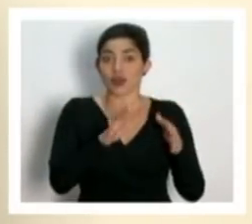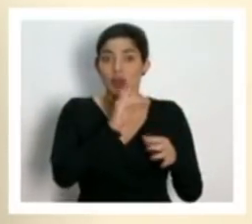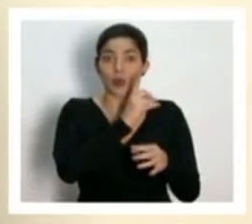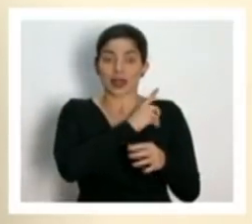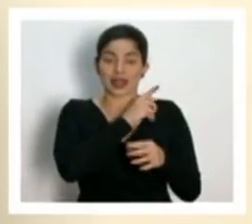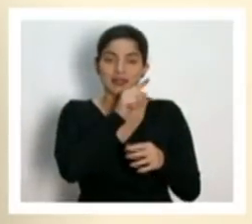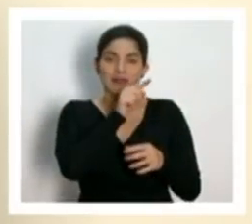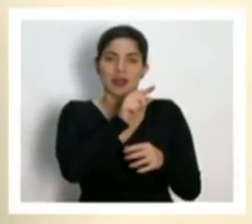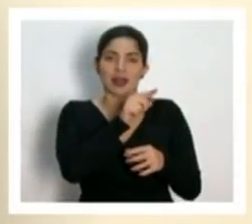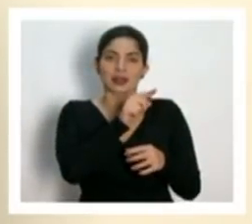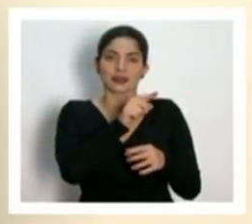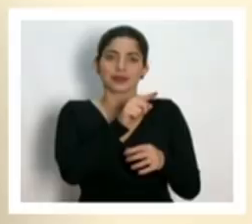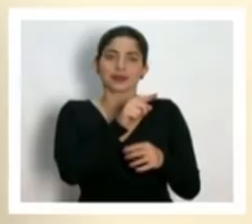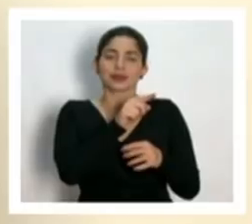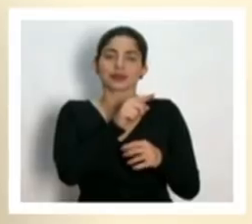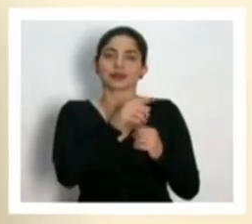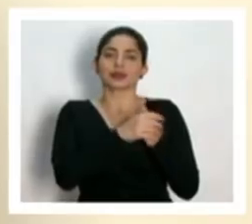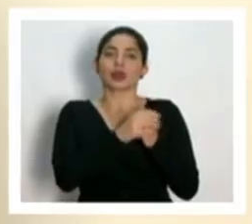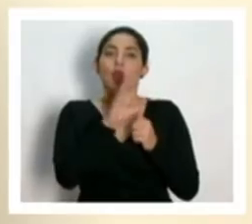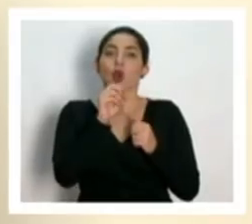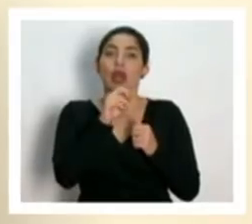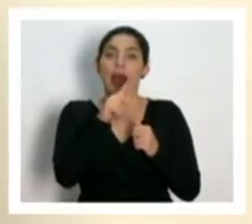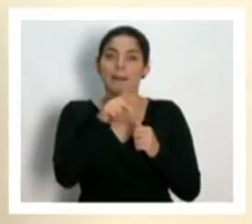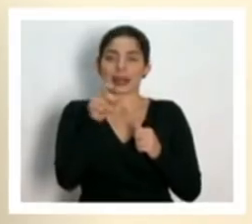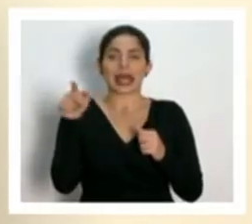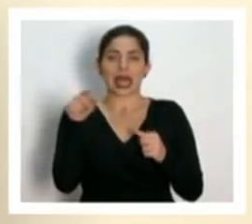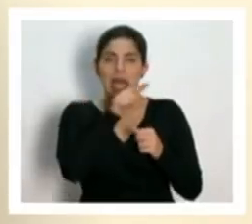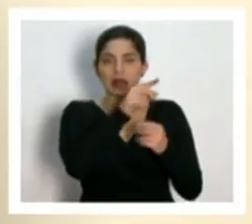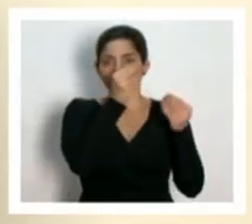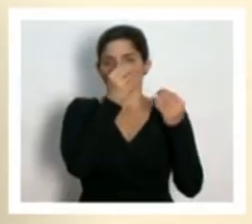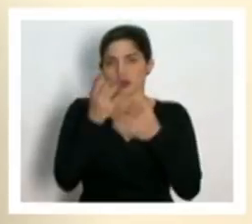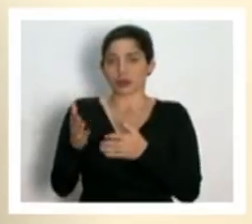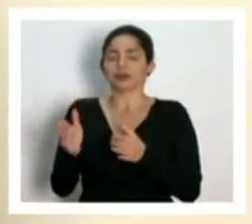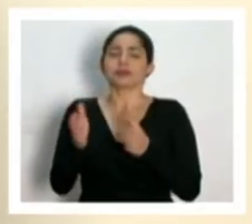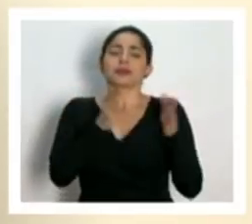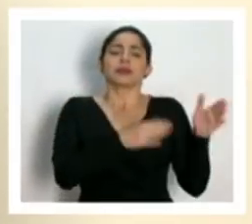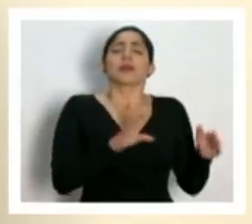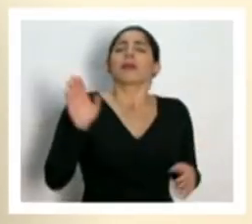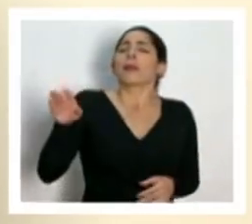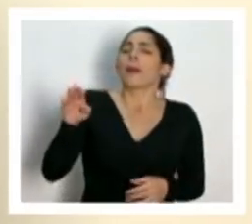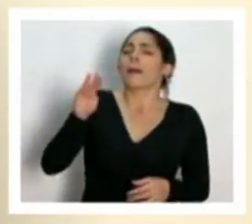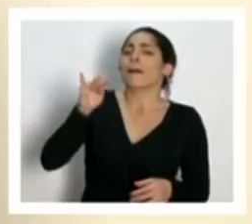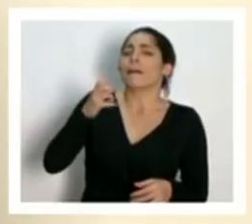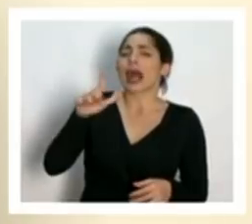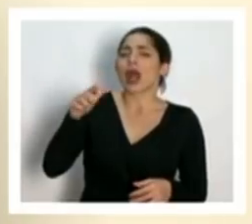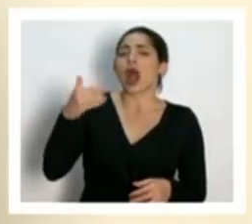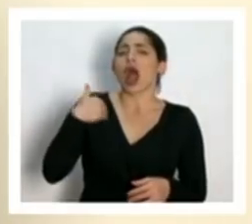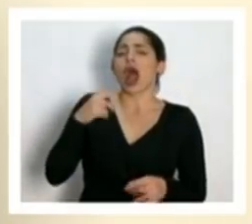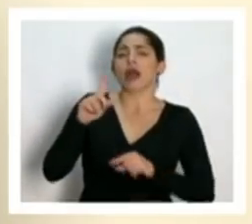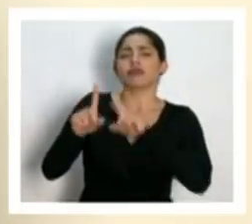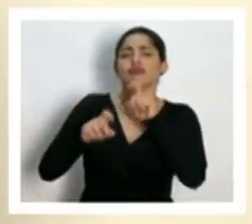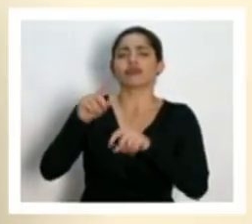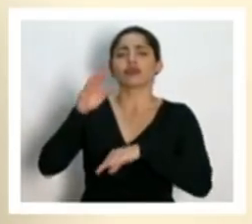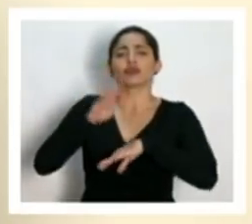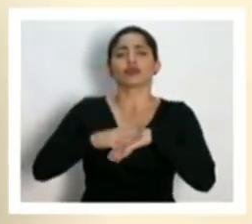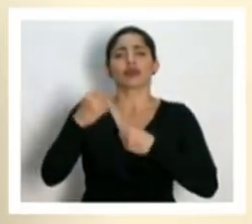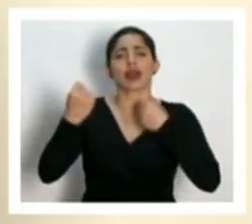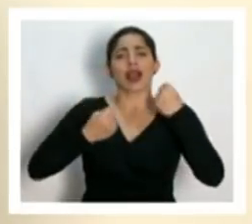junta de CONAPE Don Michael hay varias consultas en relación a la restricción